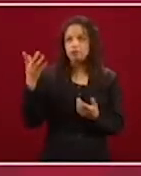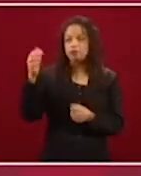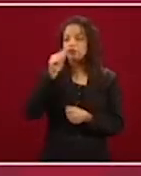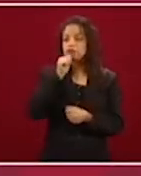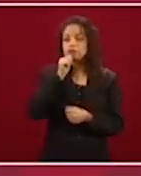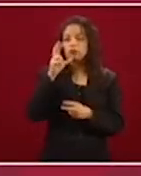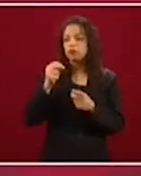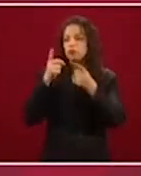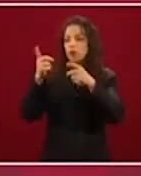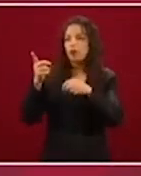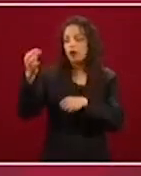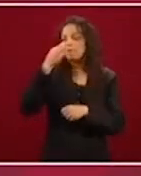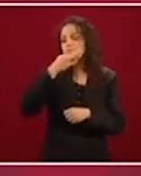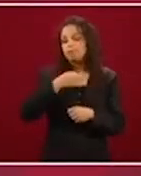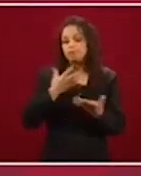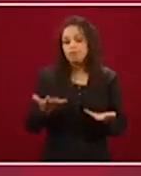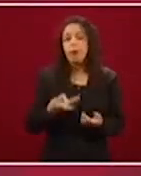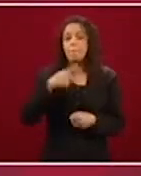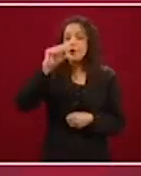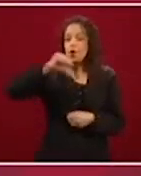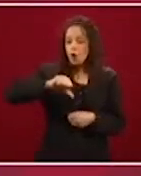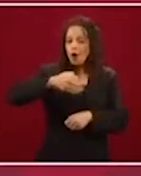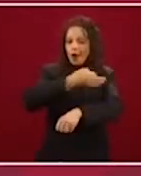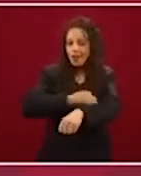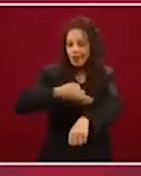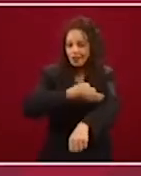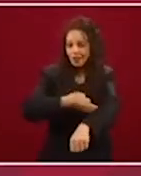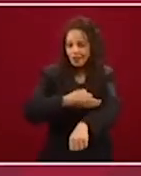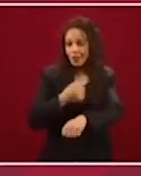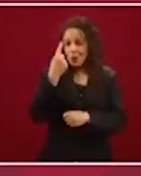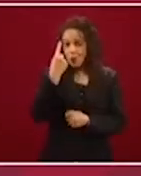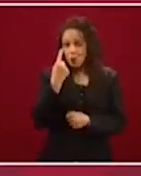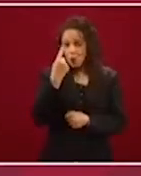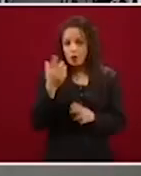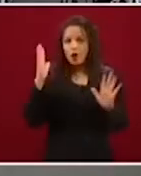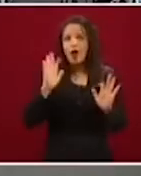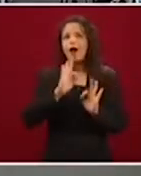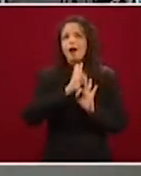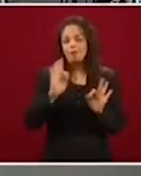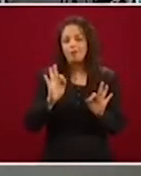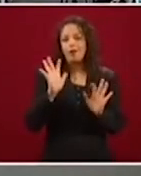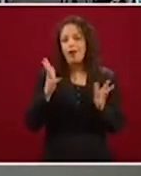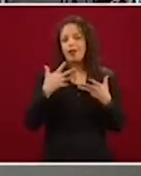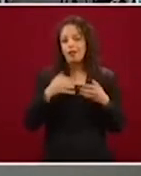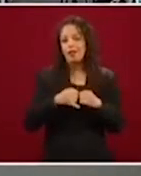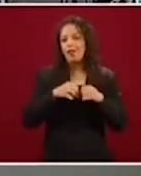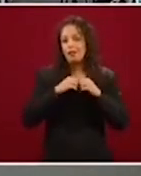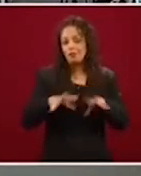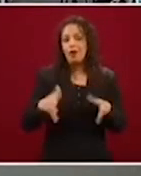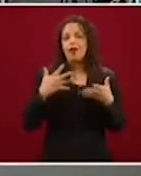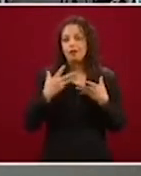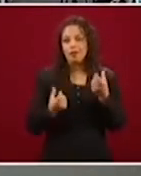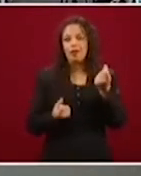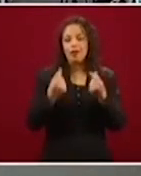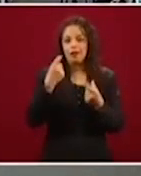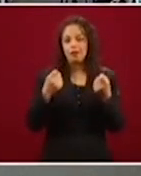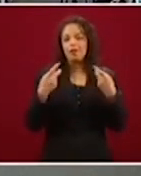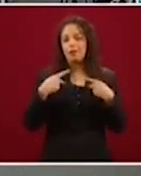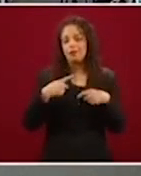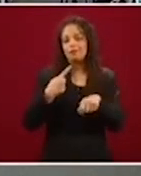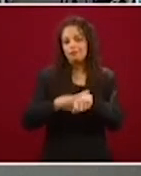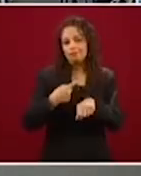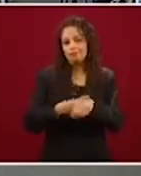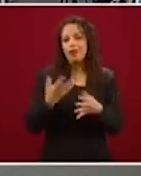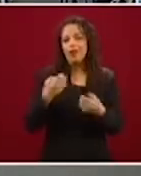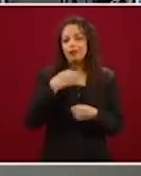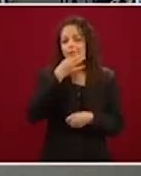pero probablemente hoy a la una de la tarde te pueda yo modificar esto y decirte que sí ya hubo algunos casos y lo reportaremos en ese momento.